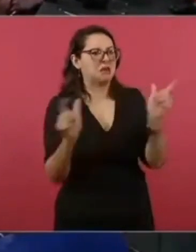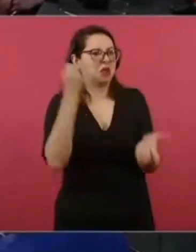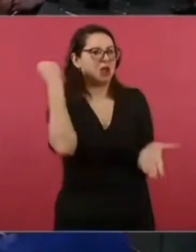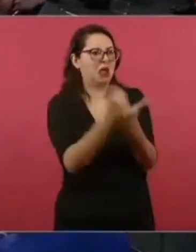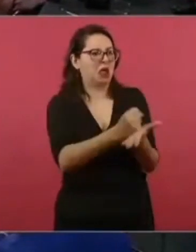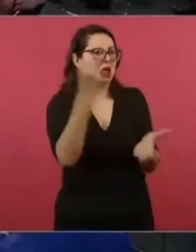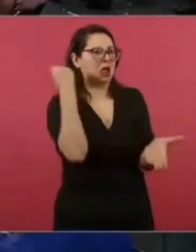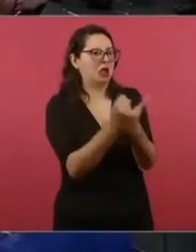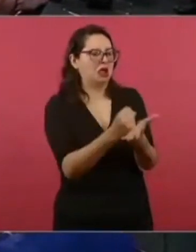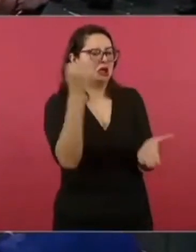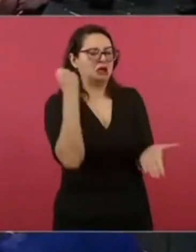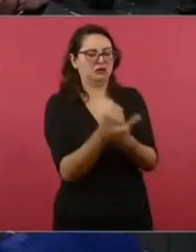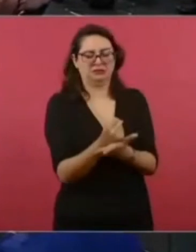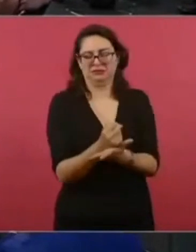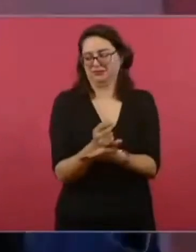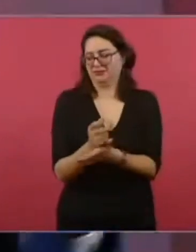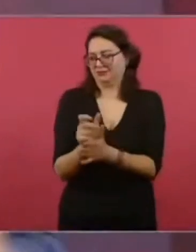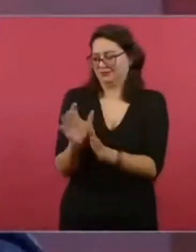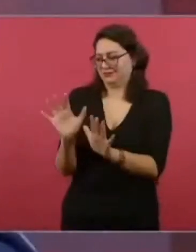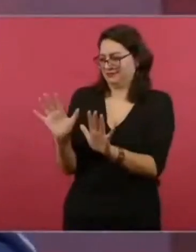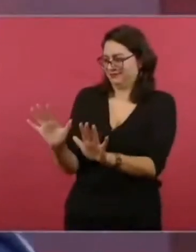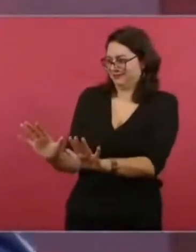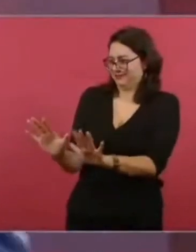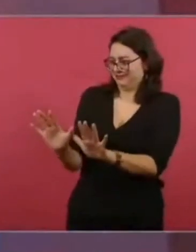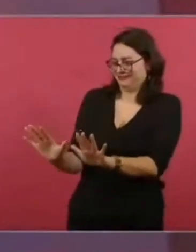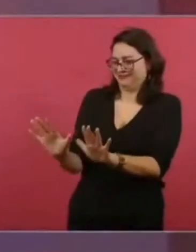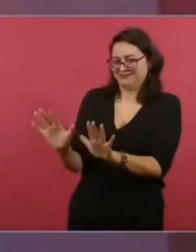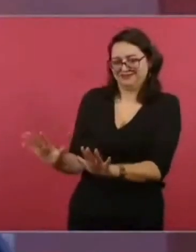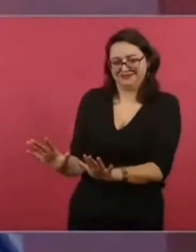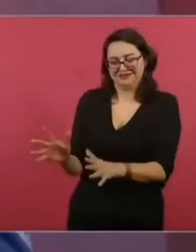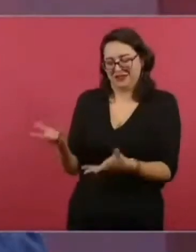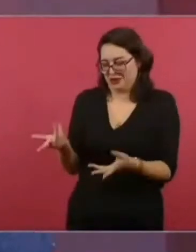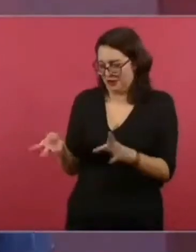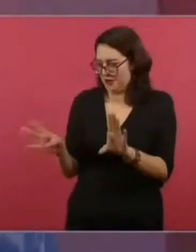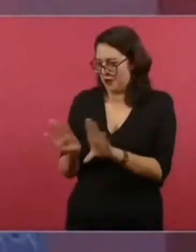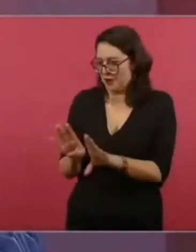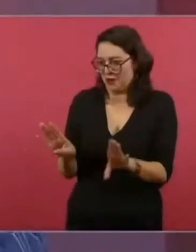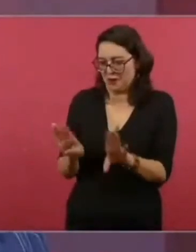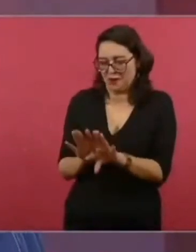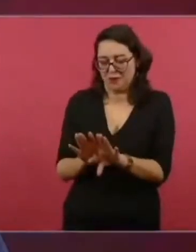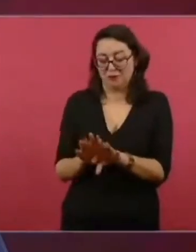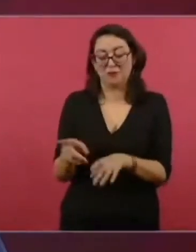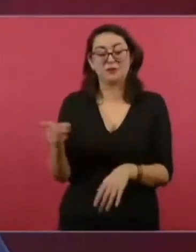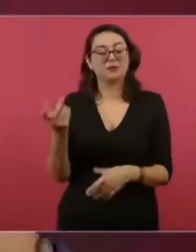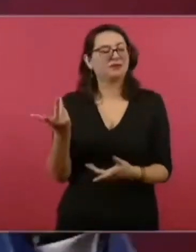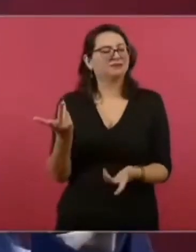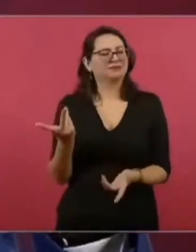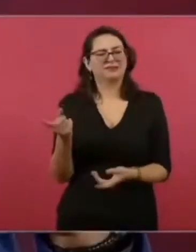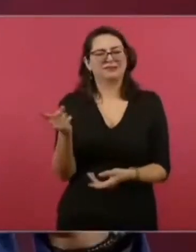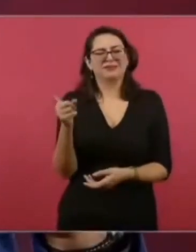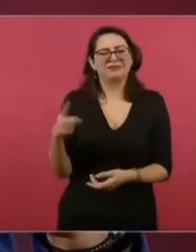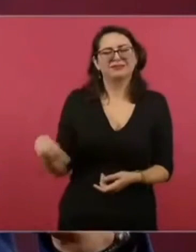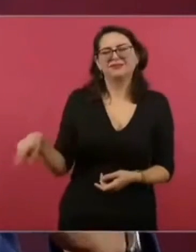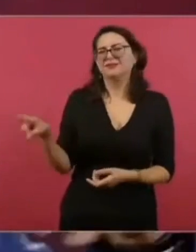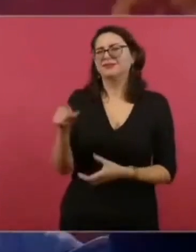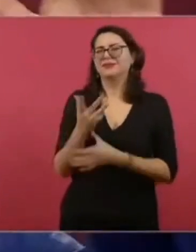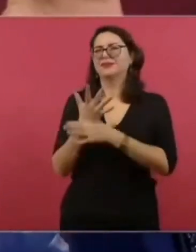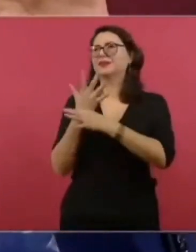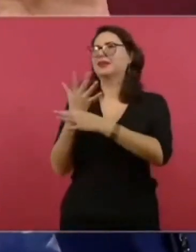es una cuestión de justicia porque hablaban de caminos y de